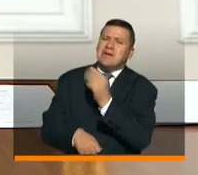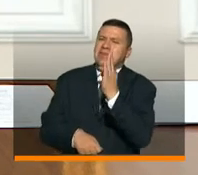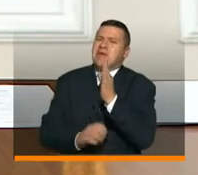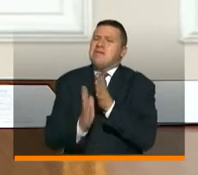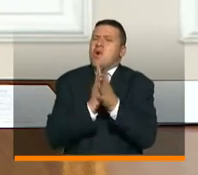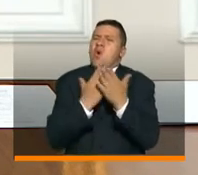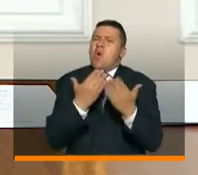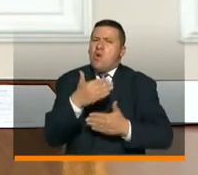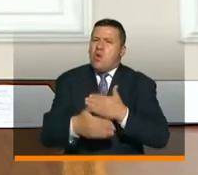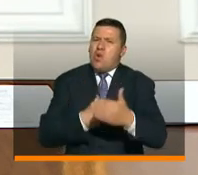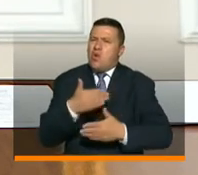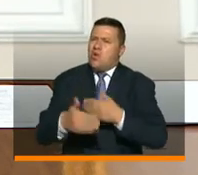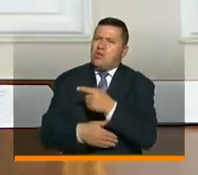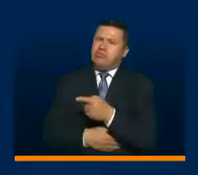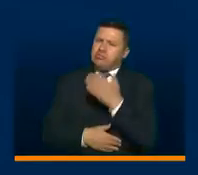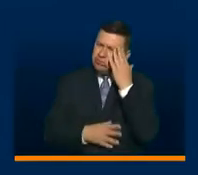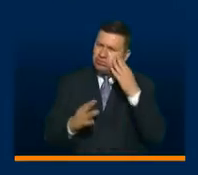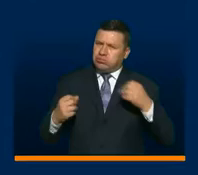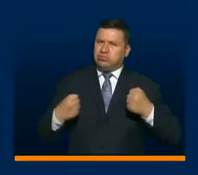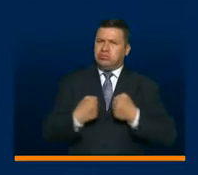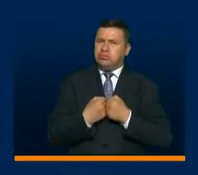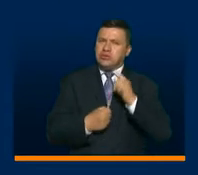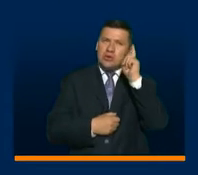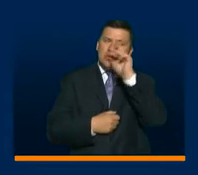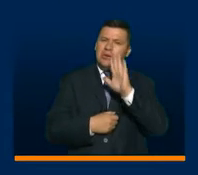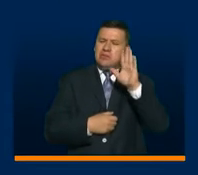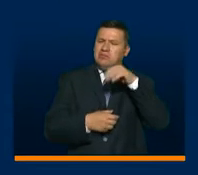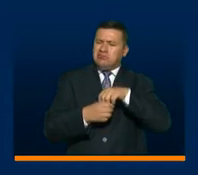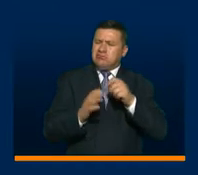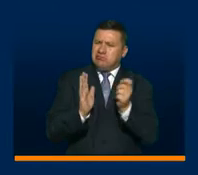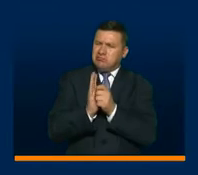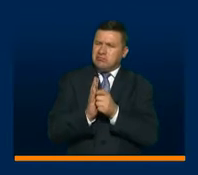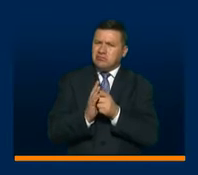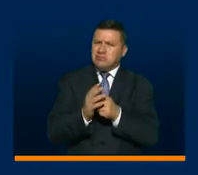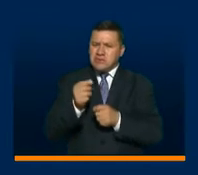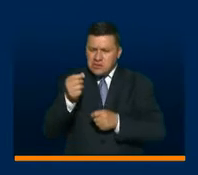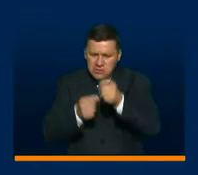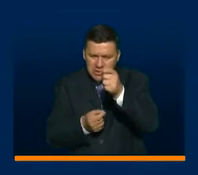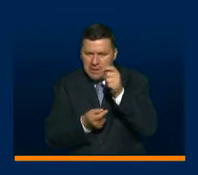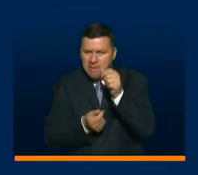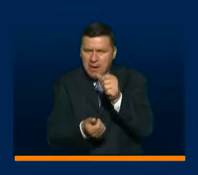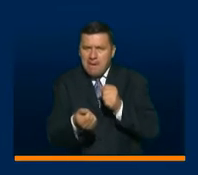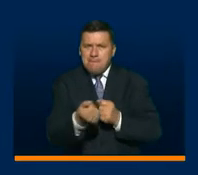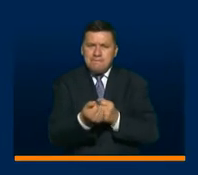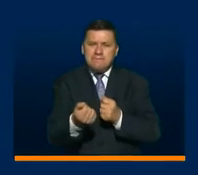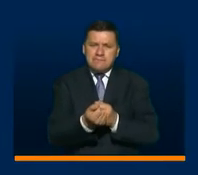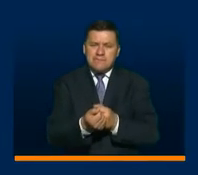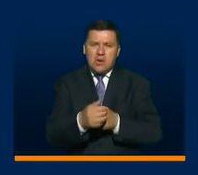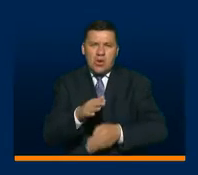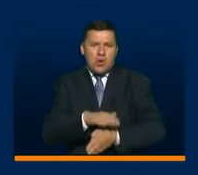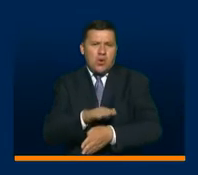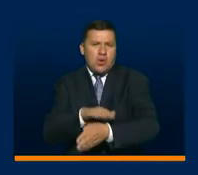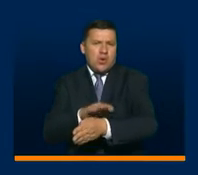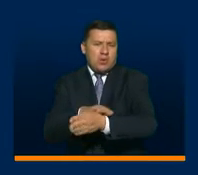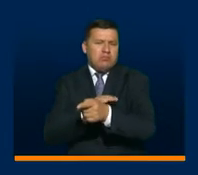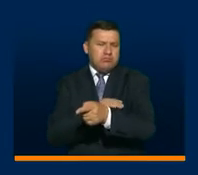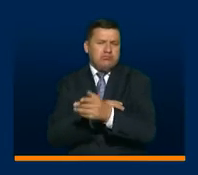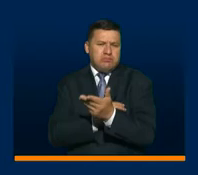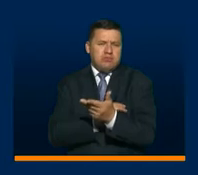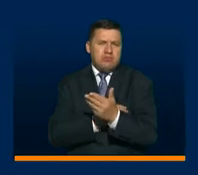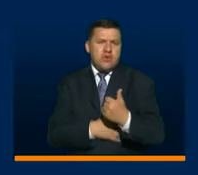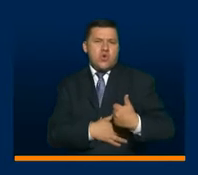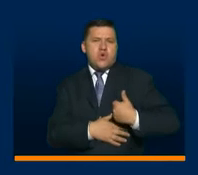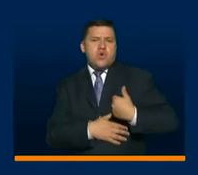testimonio de cómo ha sido esta articulación con el gobierno y las herramientas de financiamiento que garantizan la continuidad y que